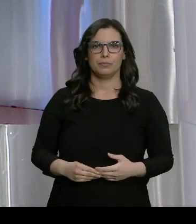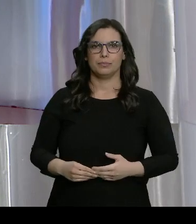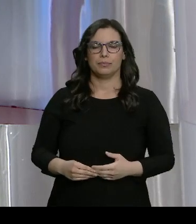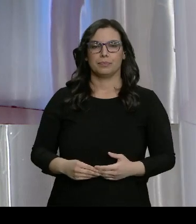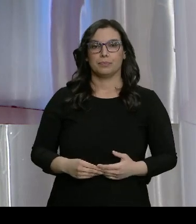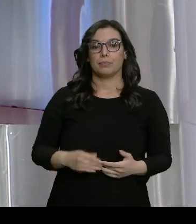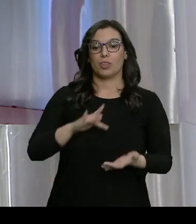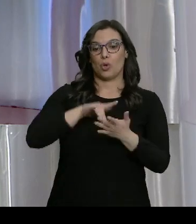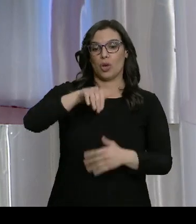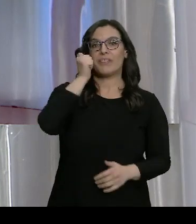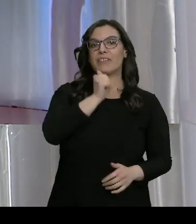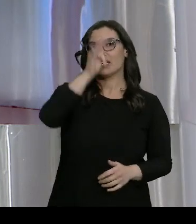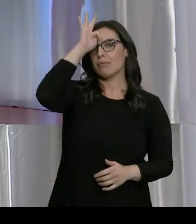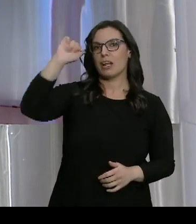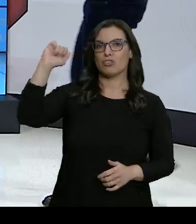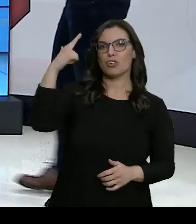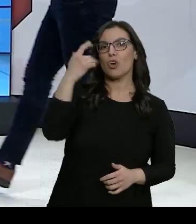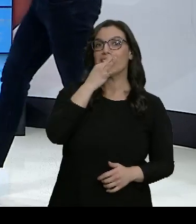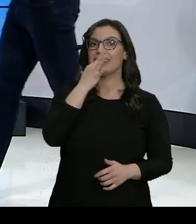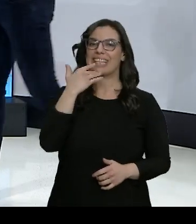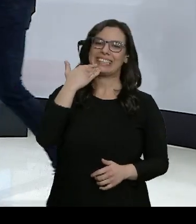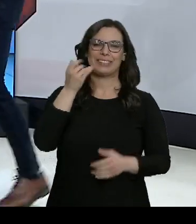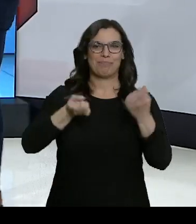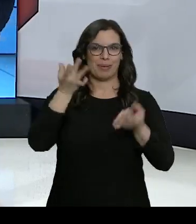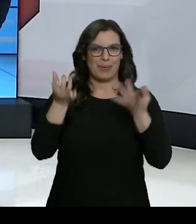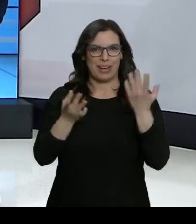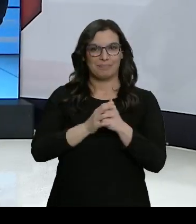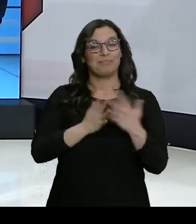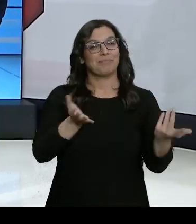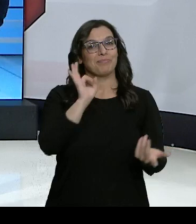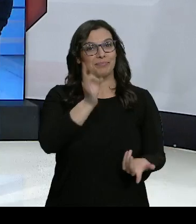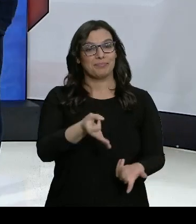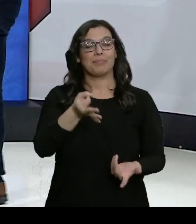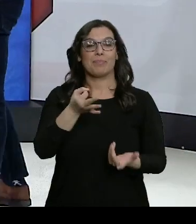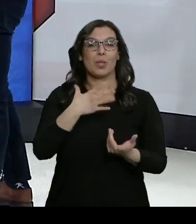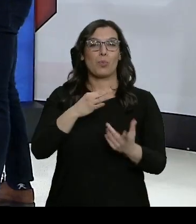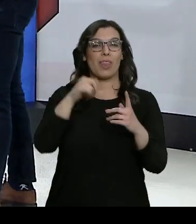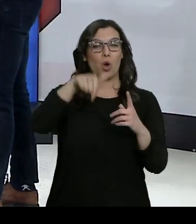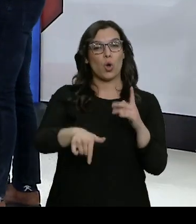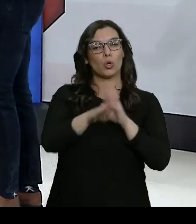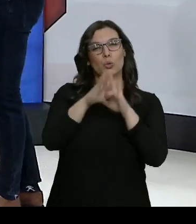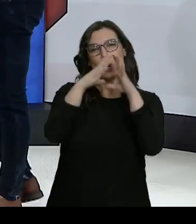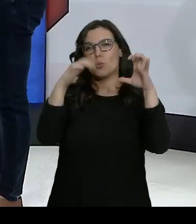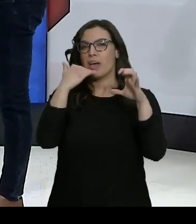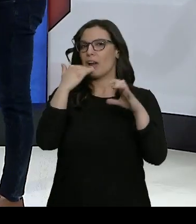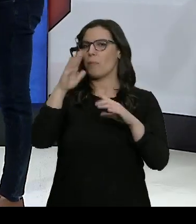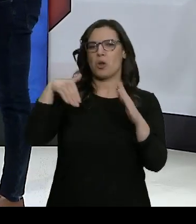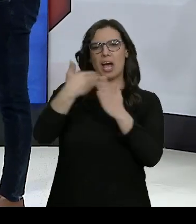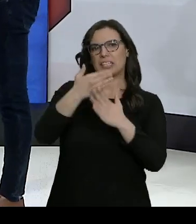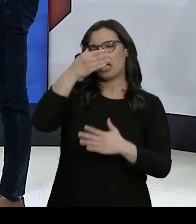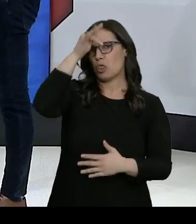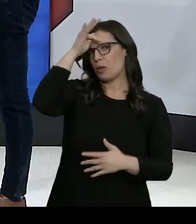Nos espera un fin de semana de sol y tardes primaverales, Francisco. Sí, Pilar. Algunas nubes quedan hoy todavía, pero de aquí al domingo no vamos a tener